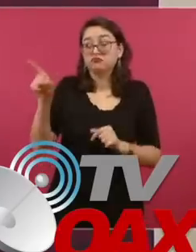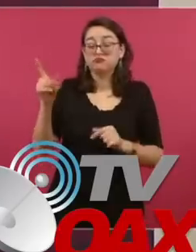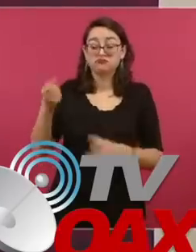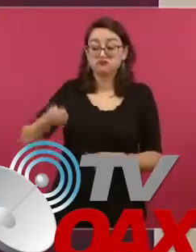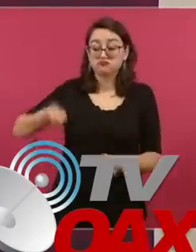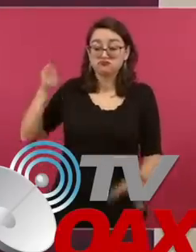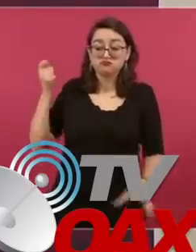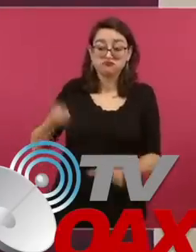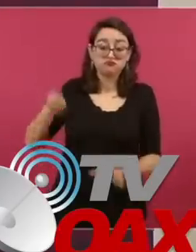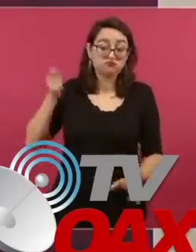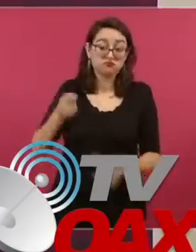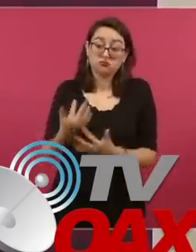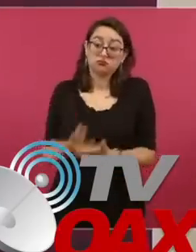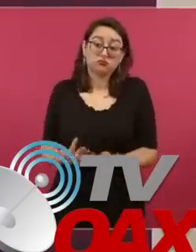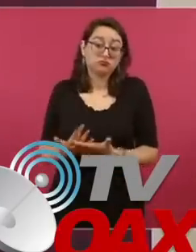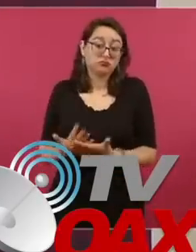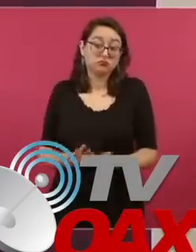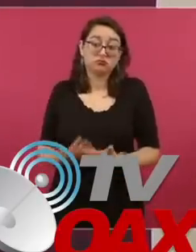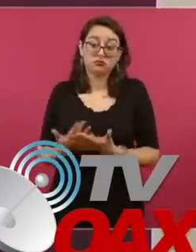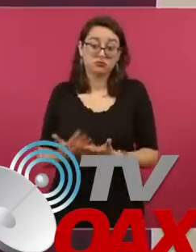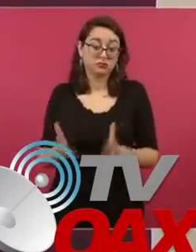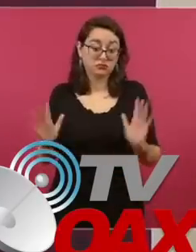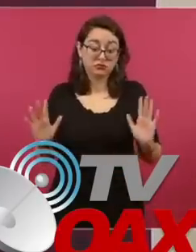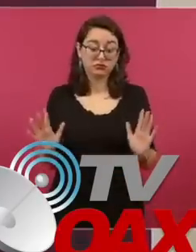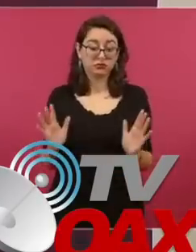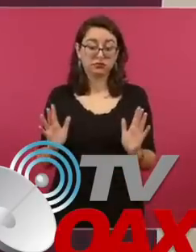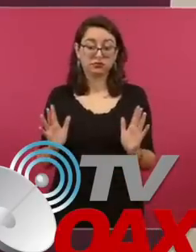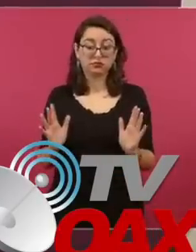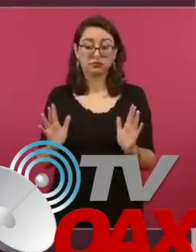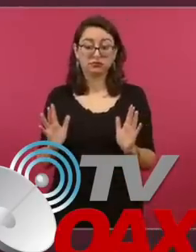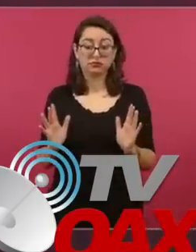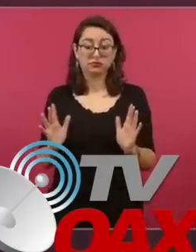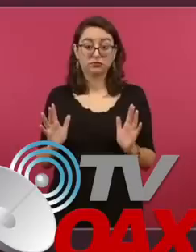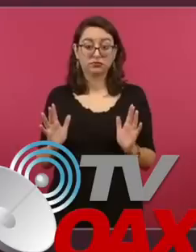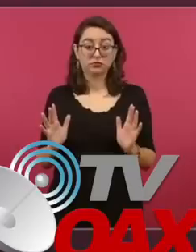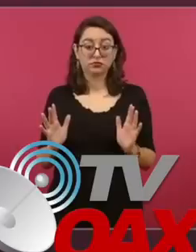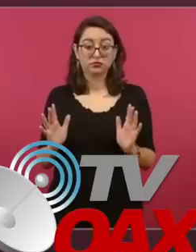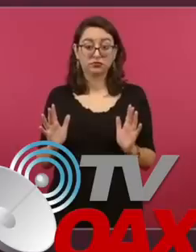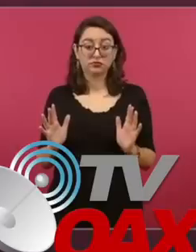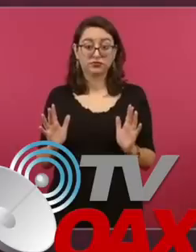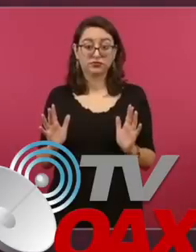Pero no es una